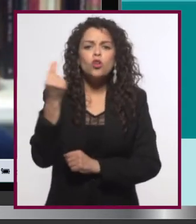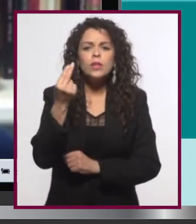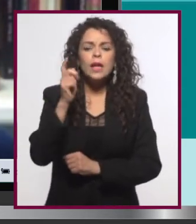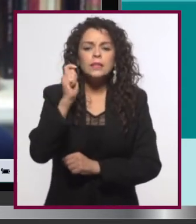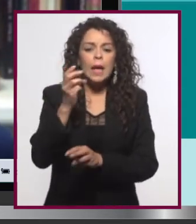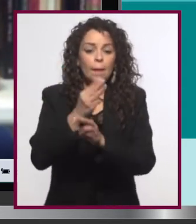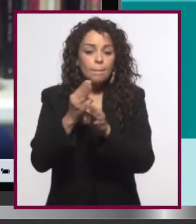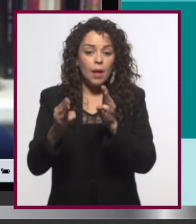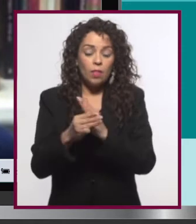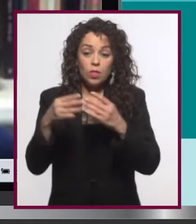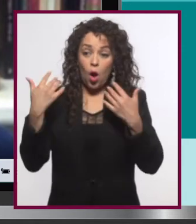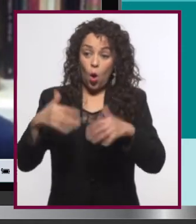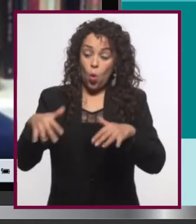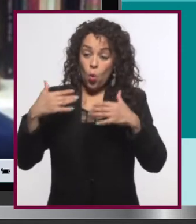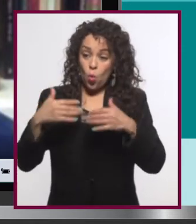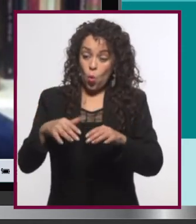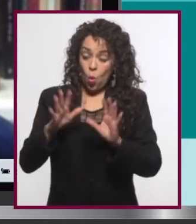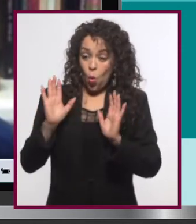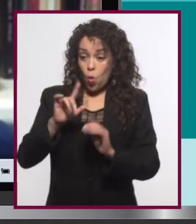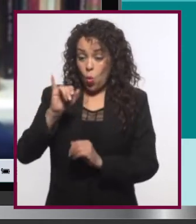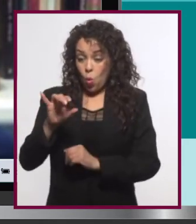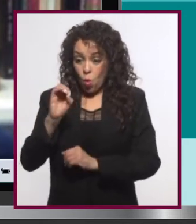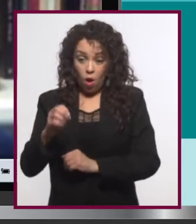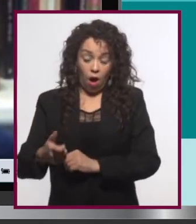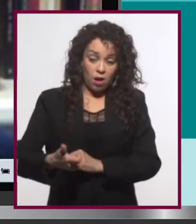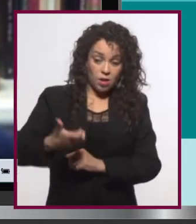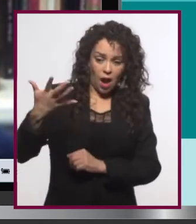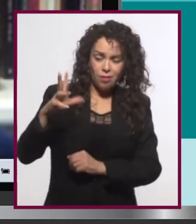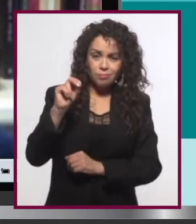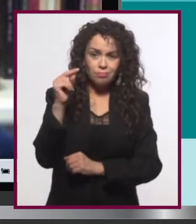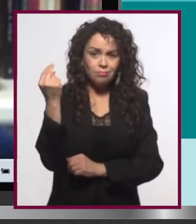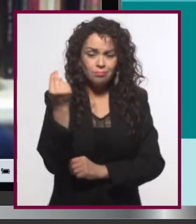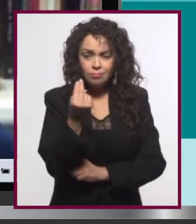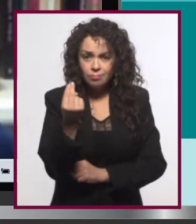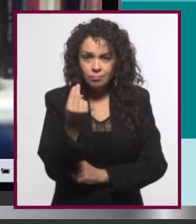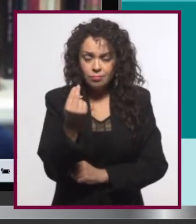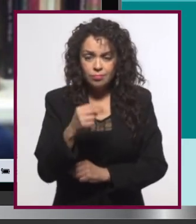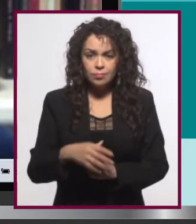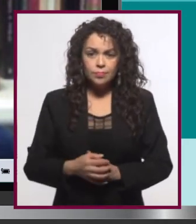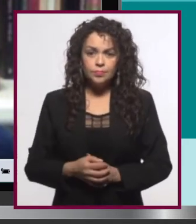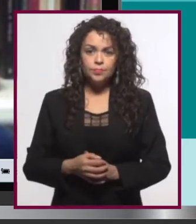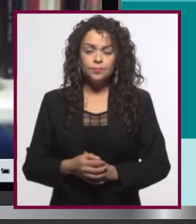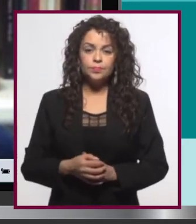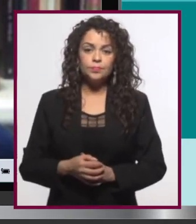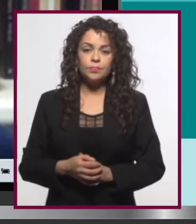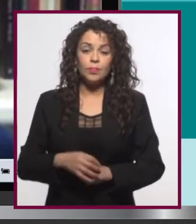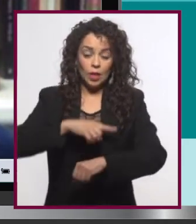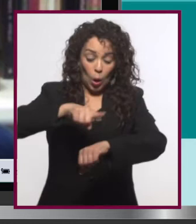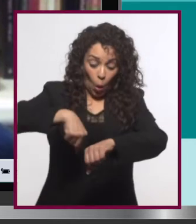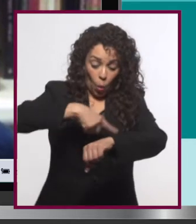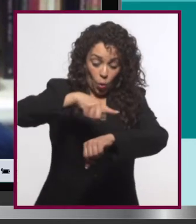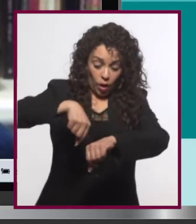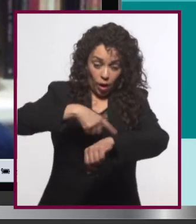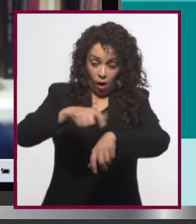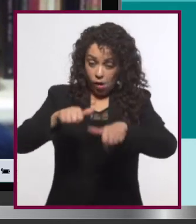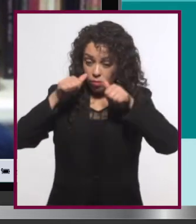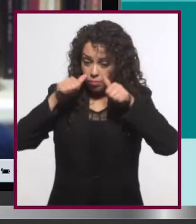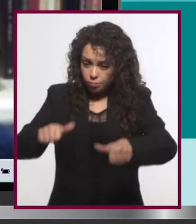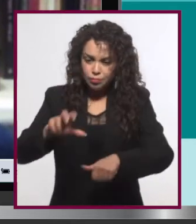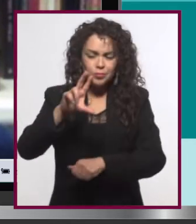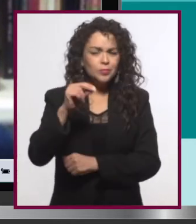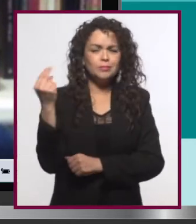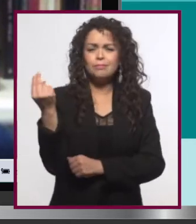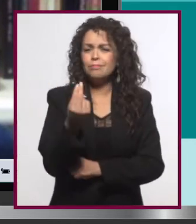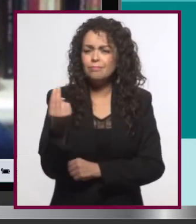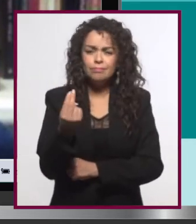equipo muy sofisticado. No es necesario dedicarle horas y horas de